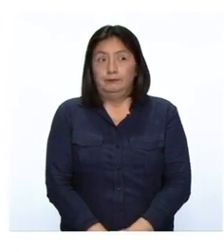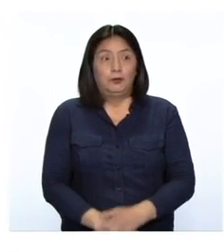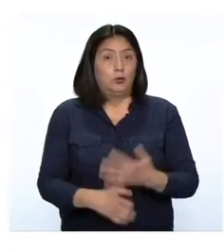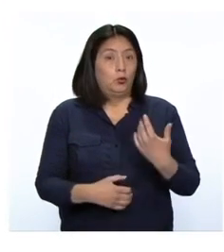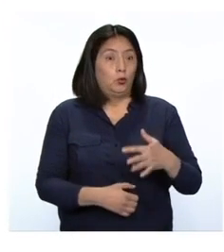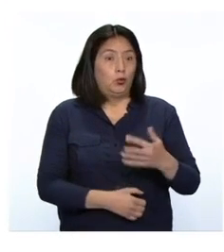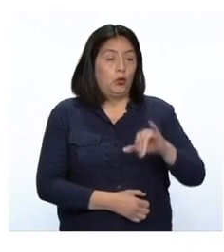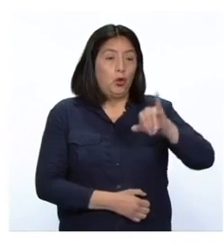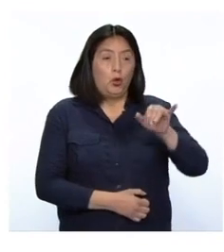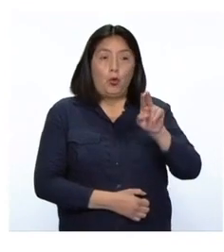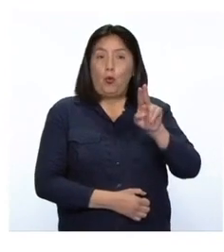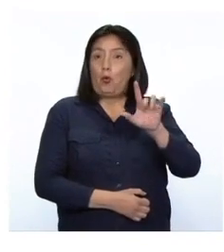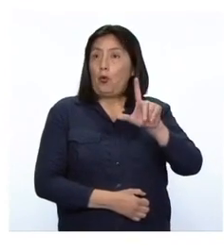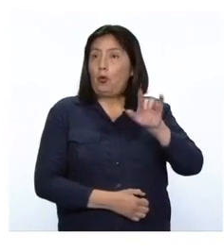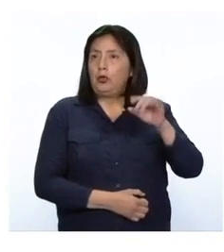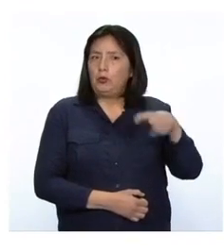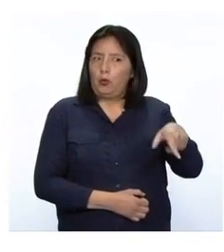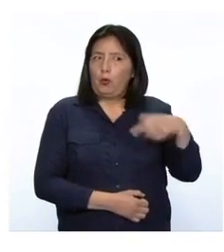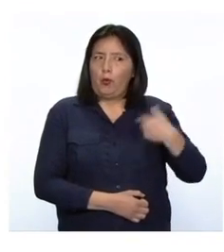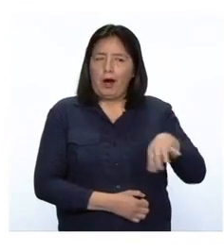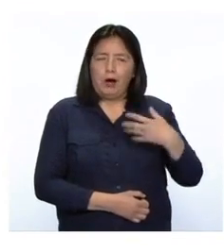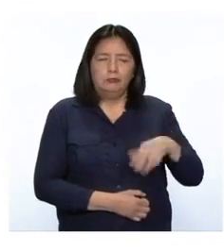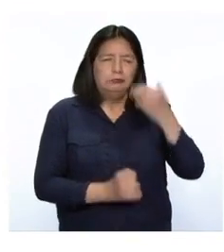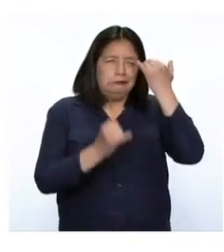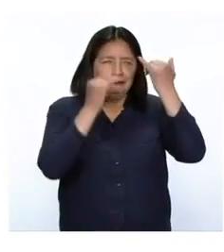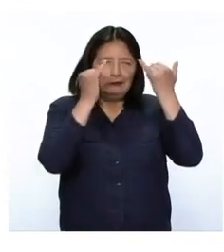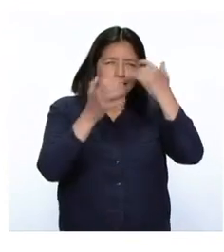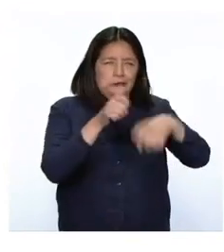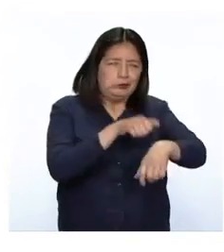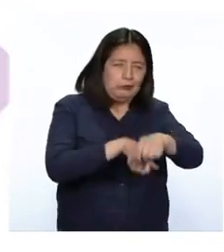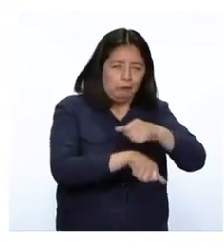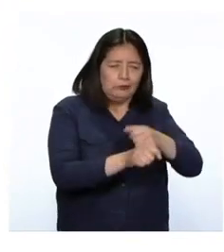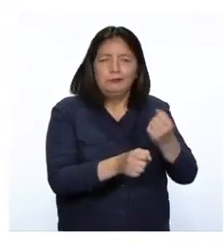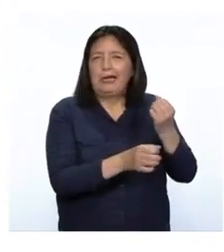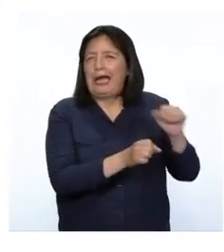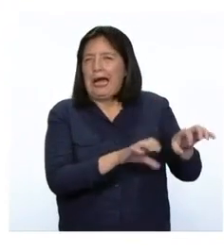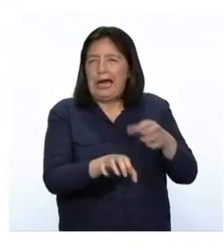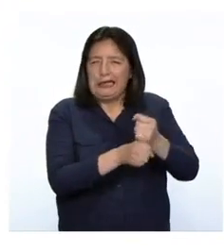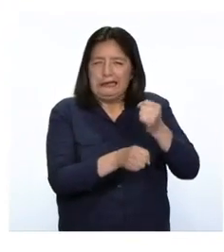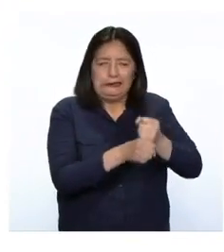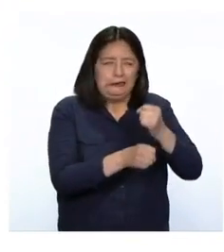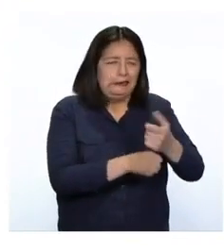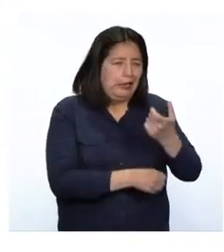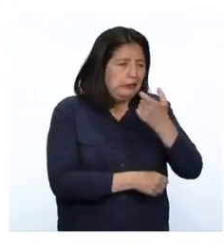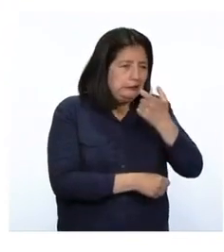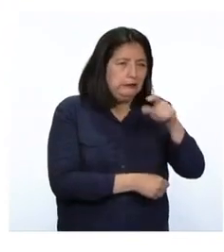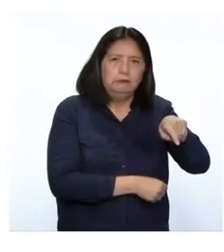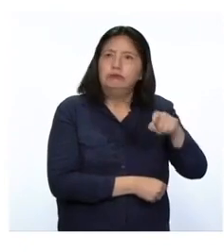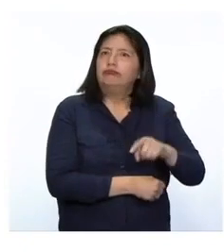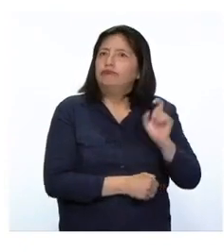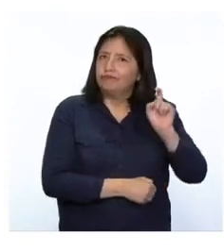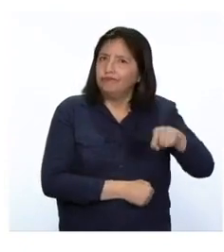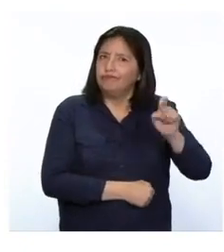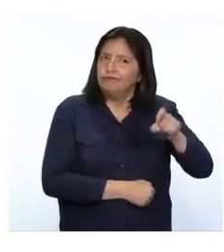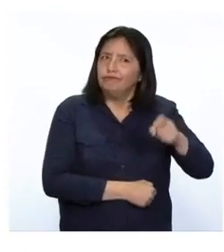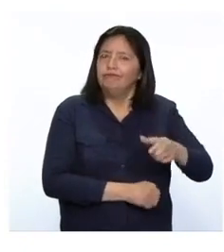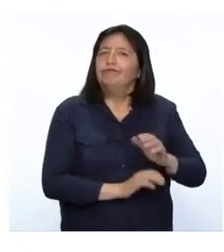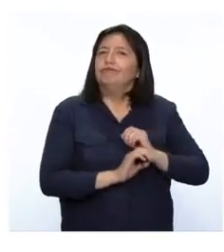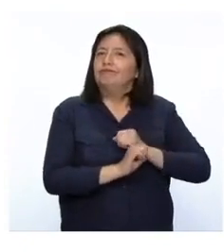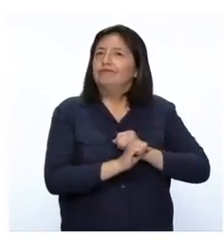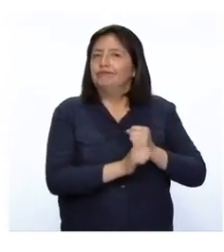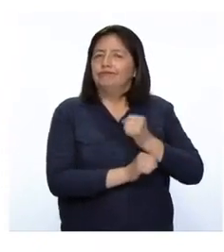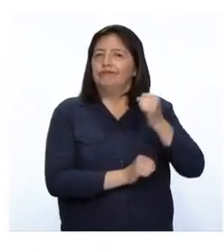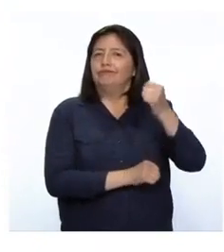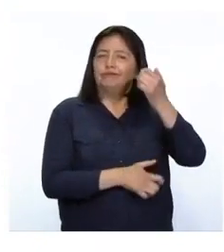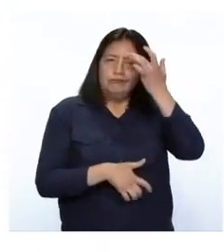Julio Garay ha empleado su creatividad y esfuerzo en elaborar estas galletas tan necesarias para vencer la anemia. Así como él,